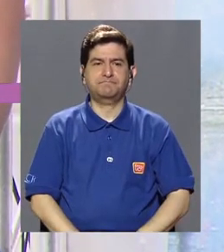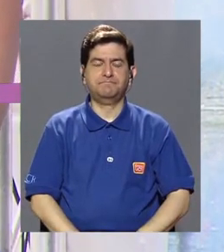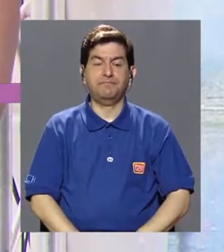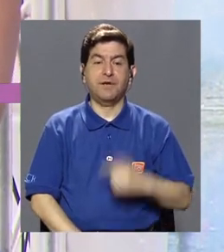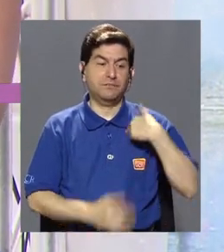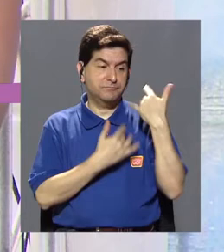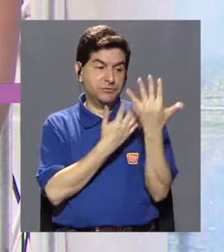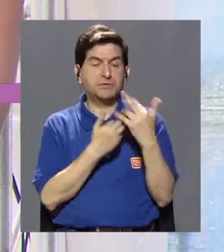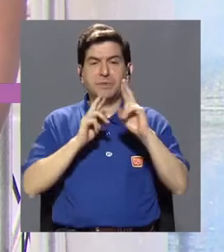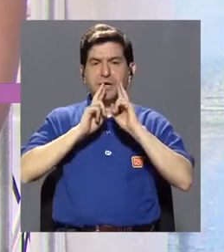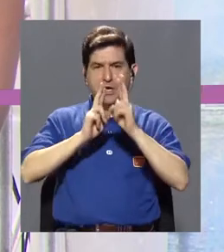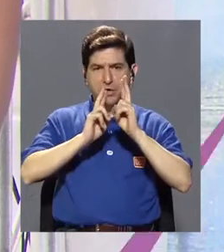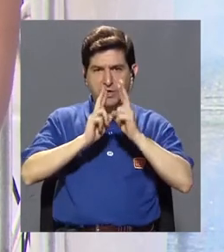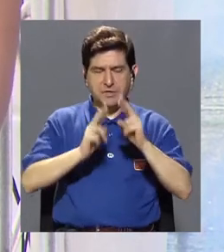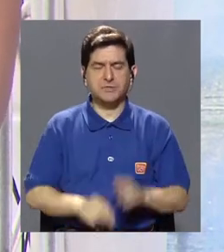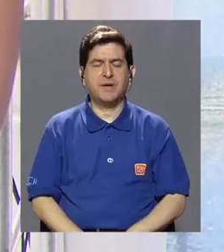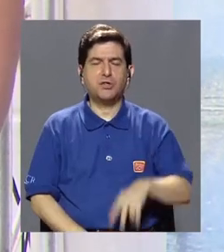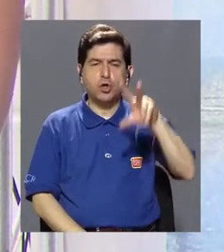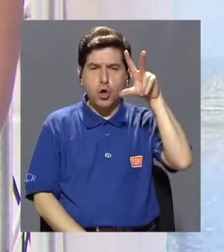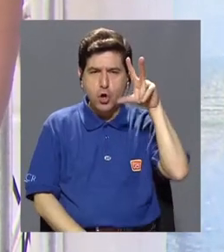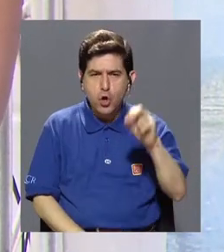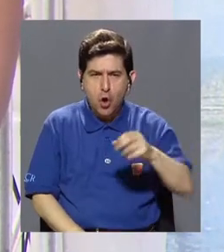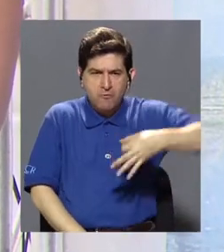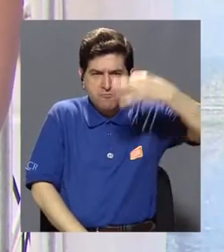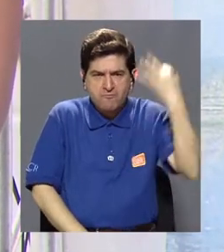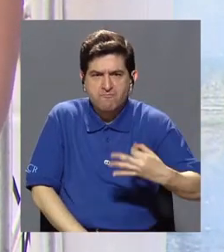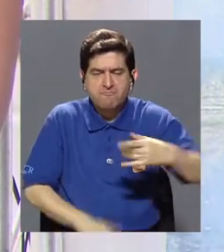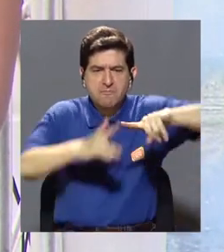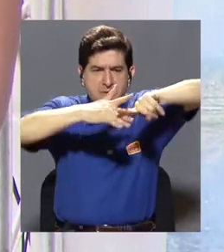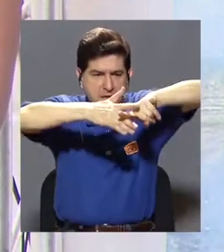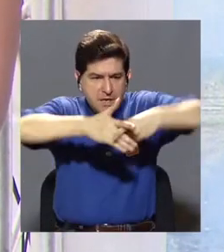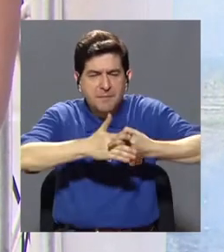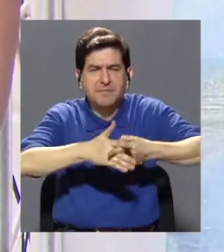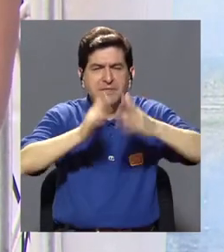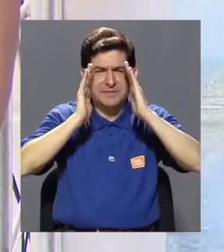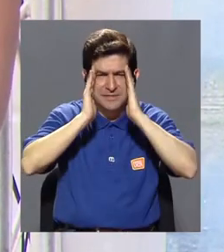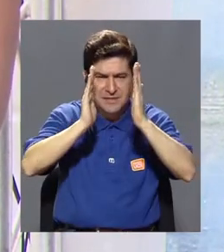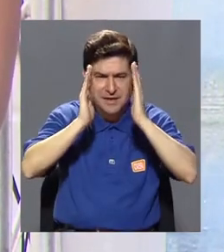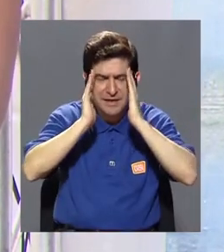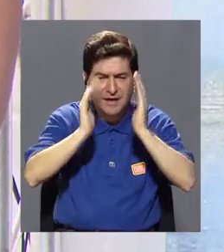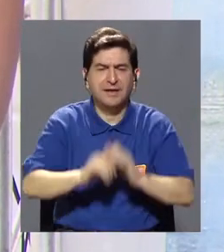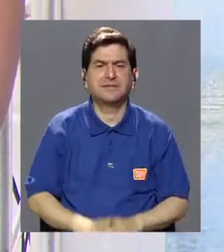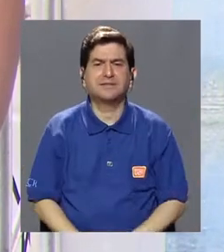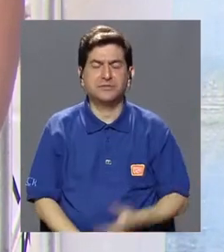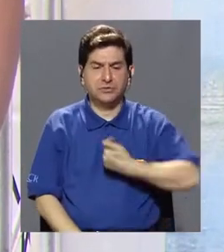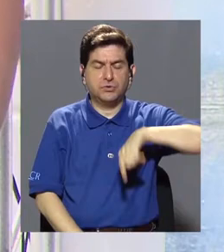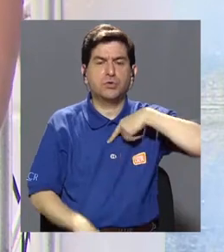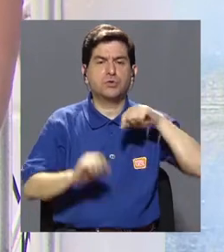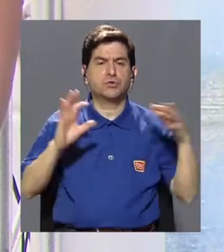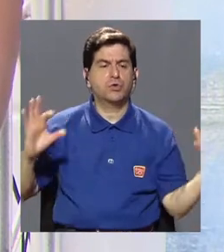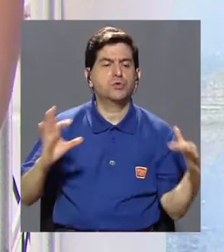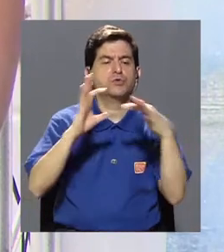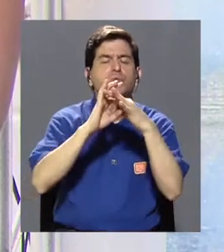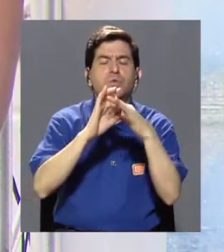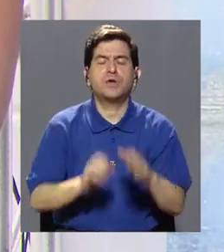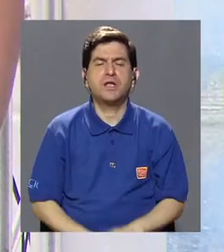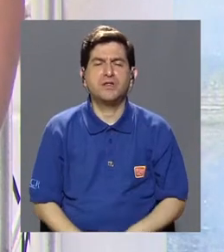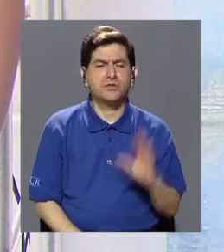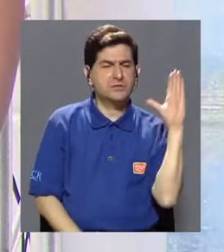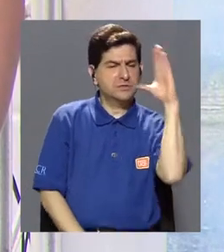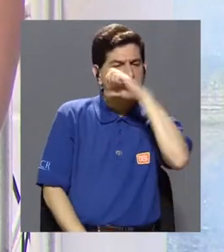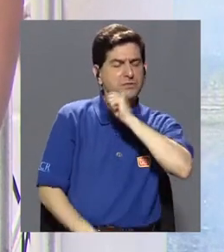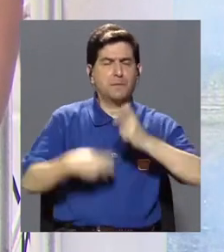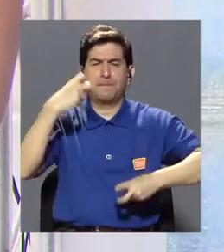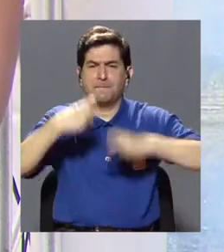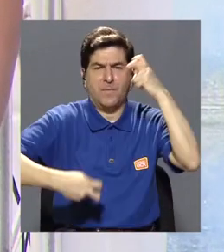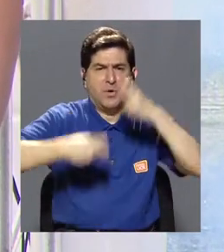Bueno, espero que la respuesta sea un no rotundo y empezar a tender manos que nos permitan